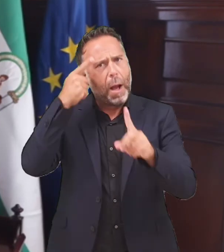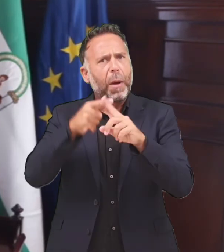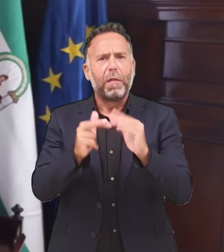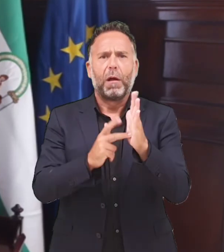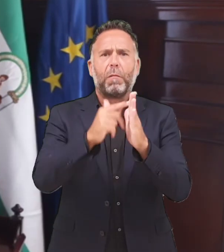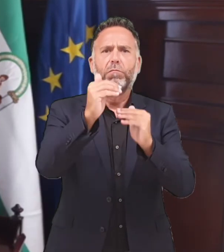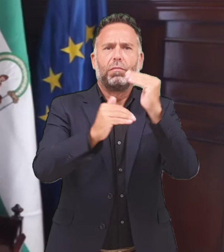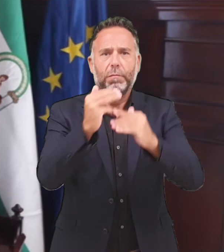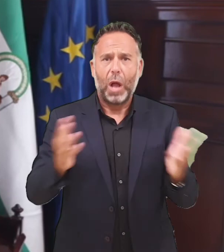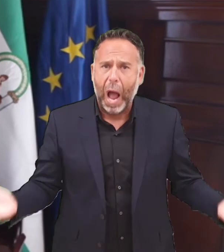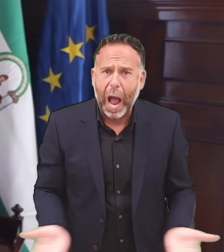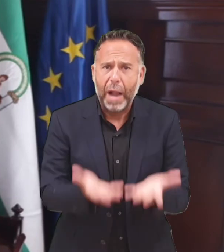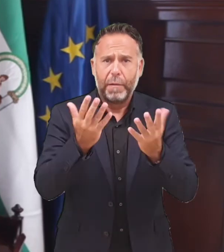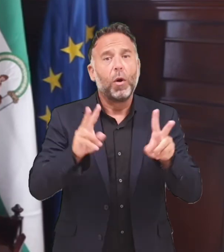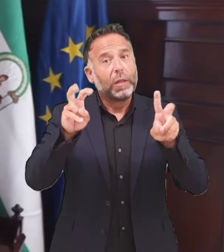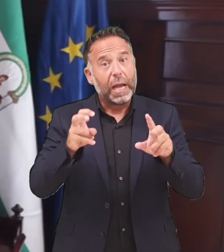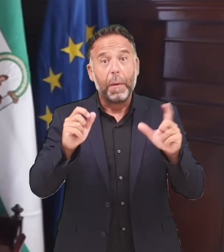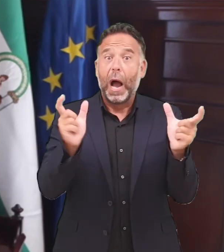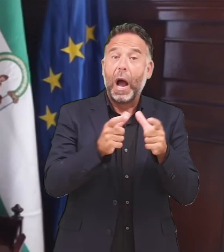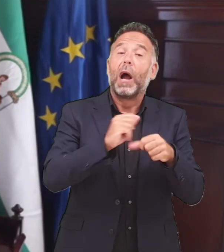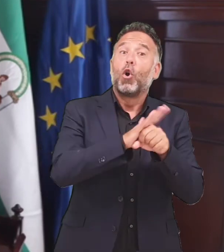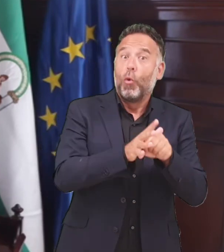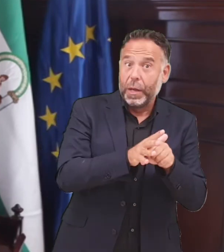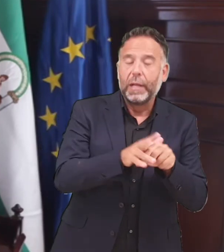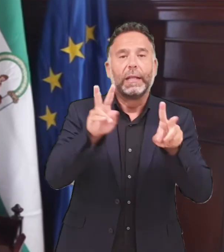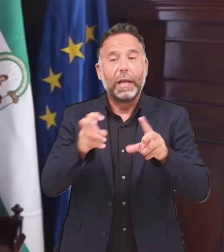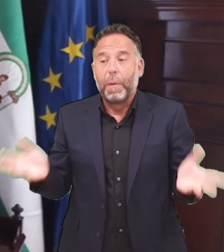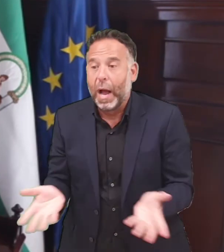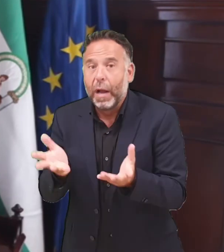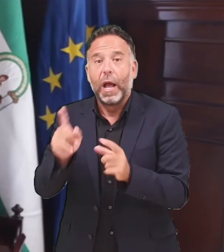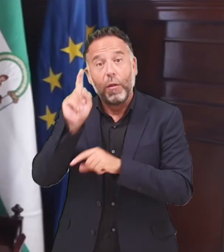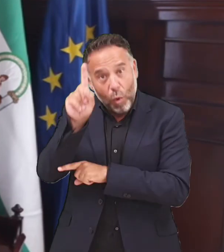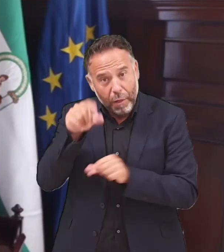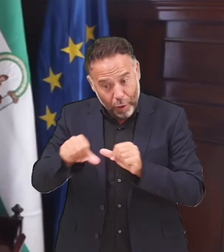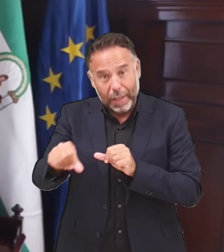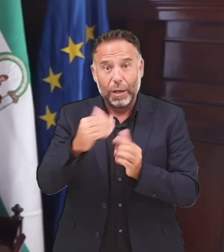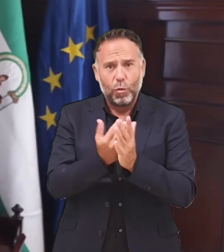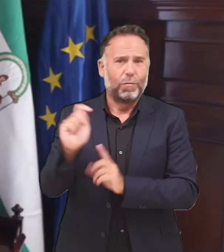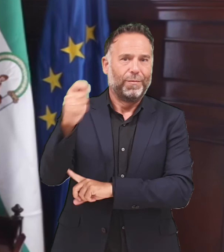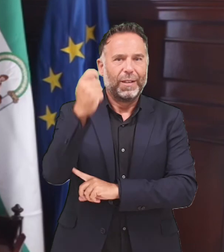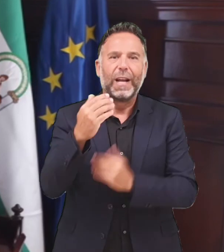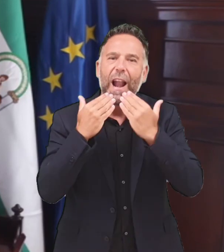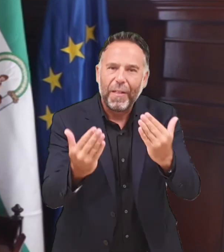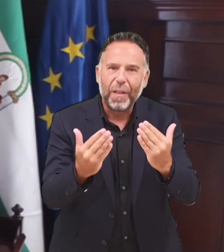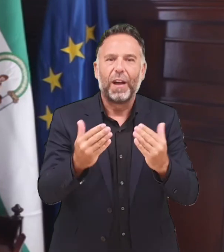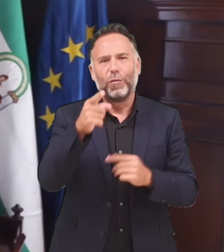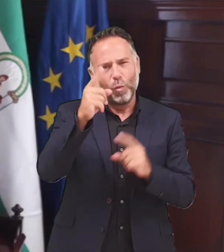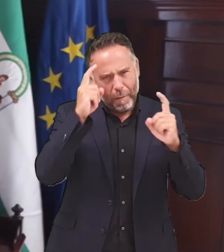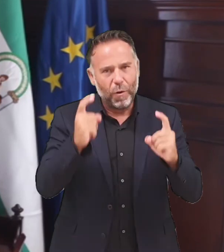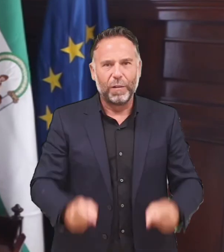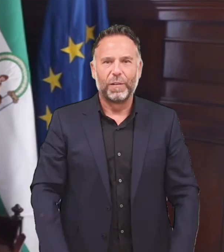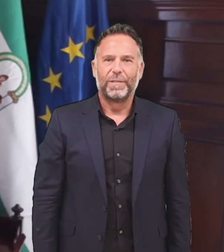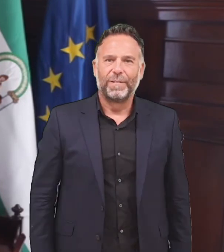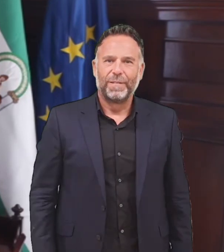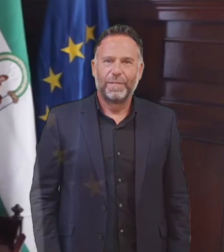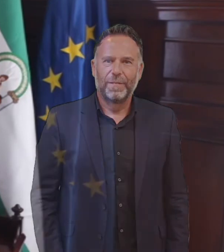integradora y capaz de dar respuesta a los retos que tiene por delante. Mucho ánimo en este tema del COVID, muchísimo ánimo en la educación de este curso,